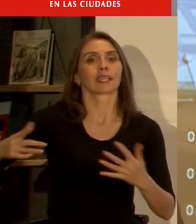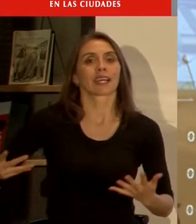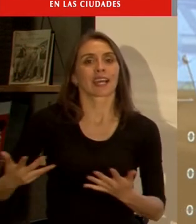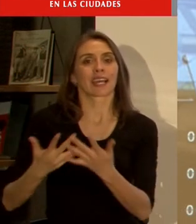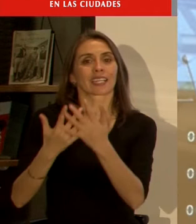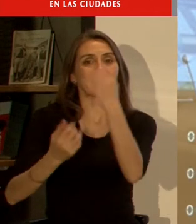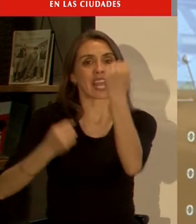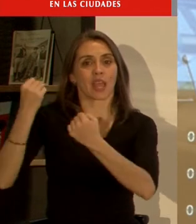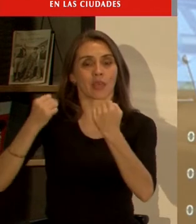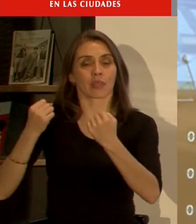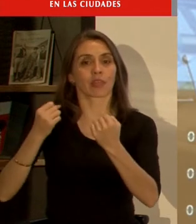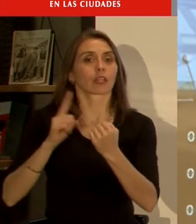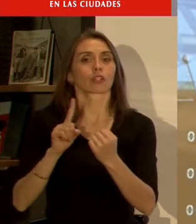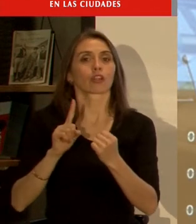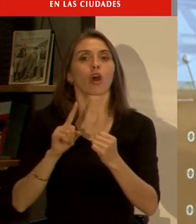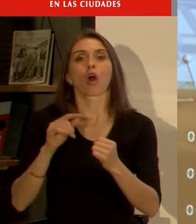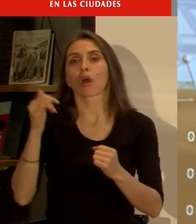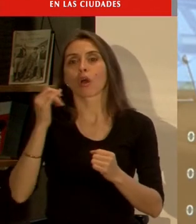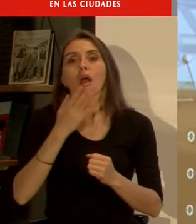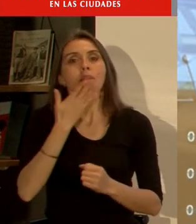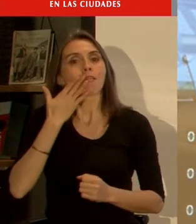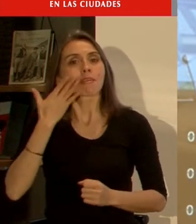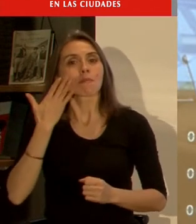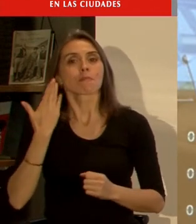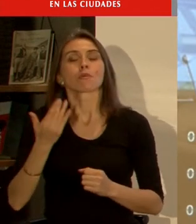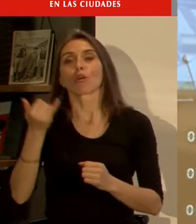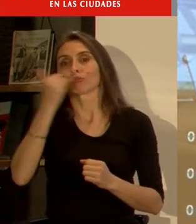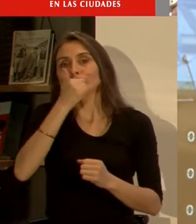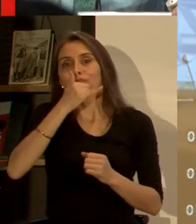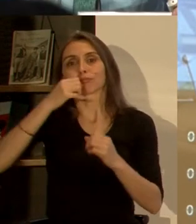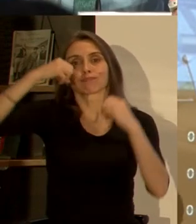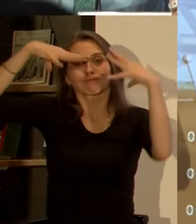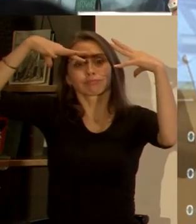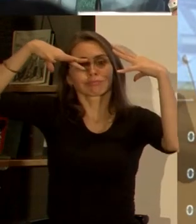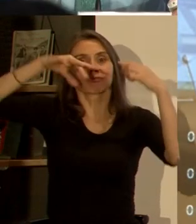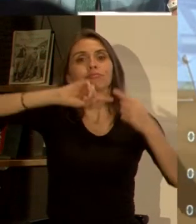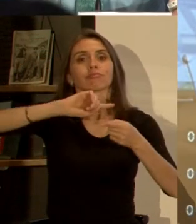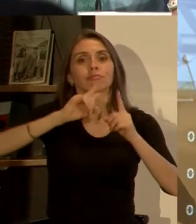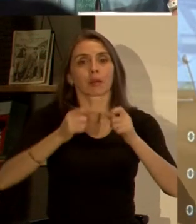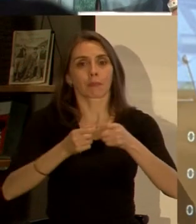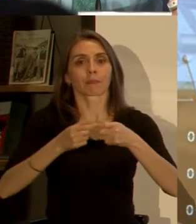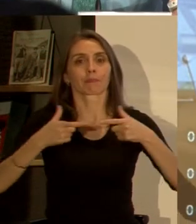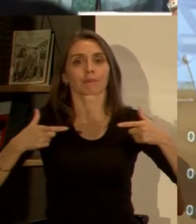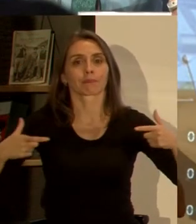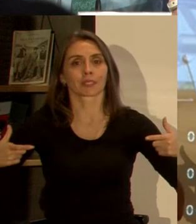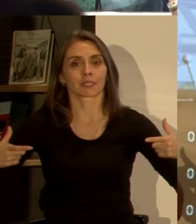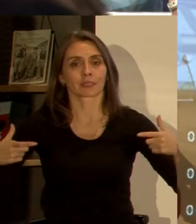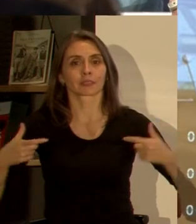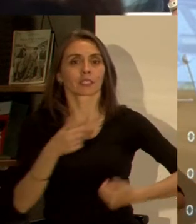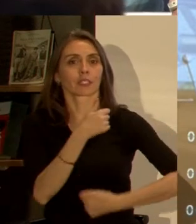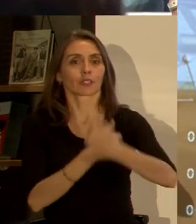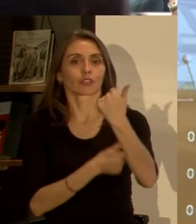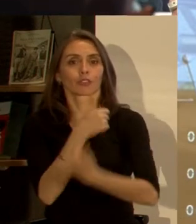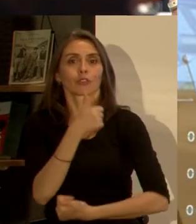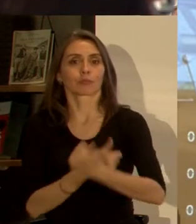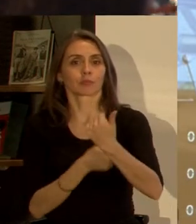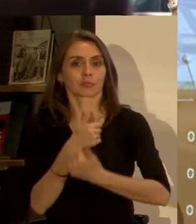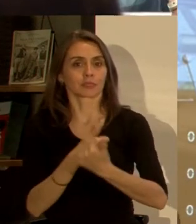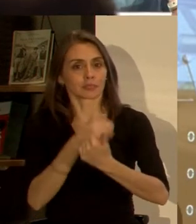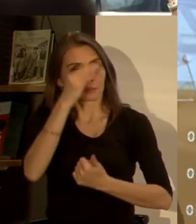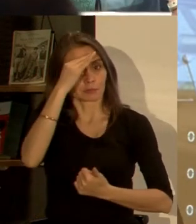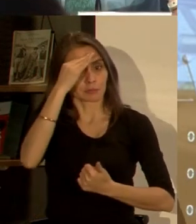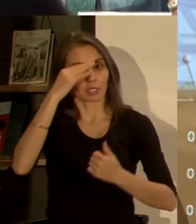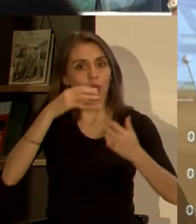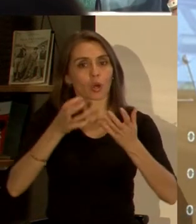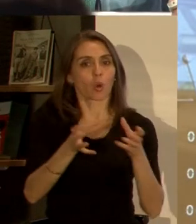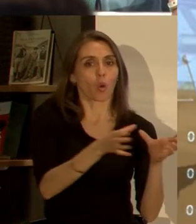no es suficientemente limpia, son modelos que se están dando y se están expandiendo a partir de competencia entre